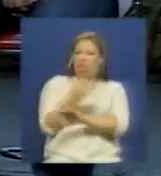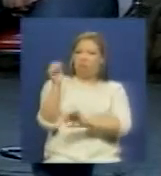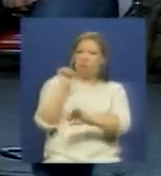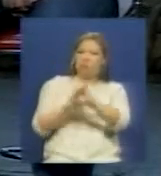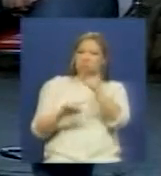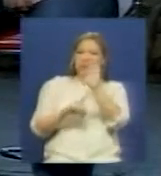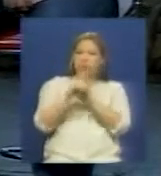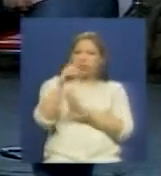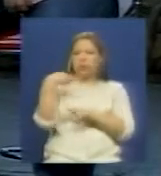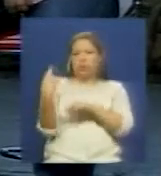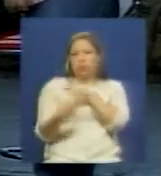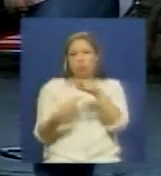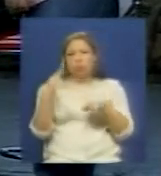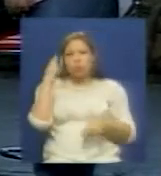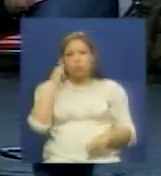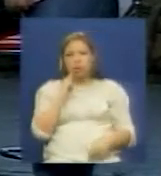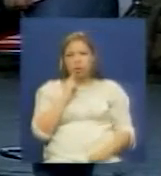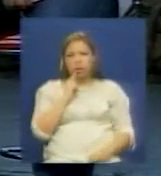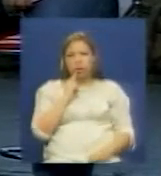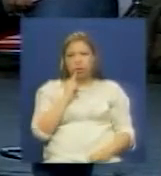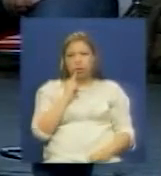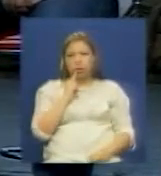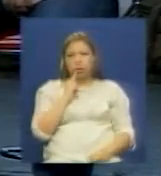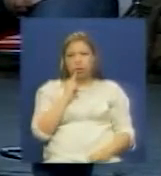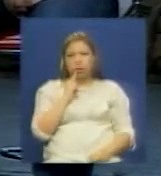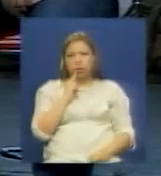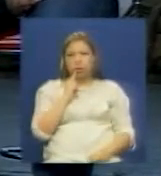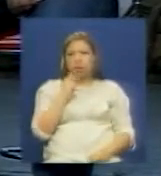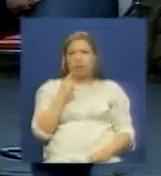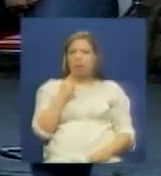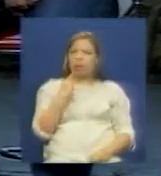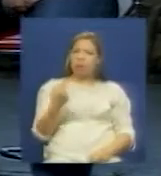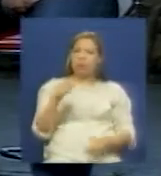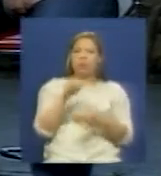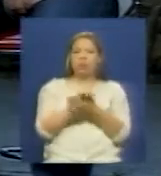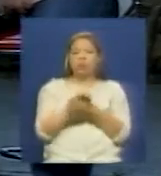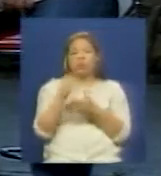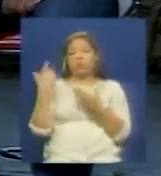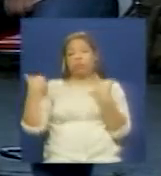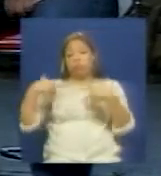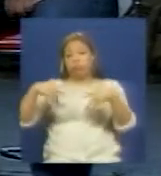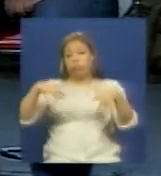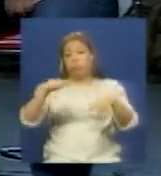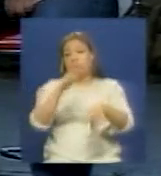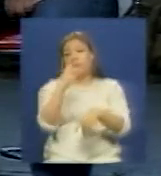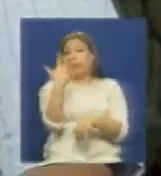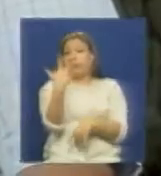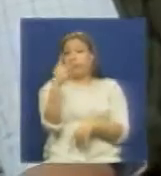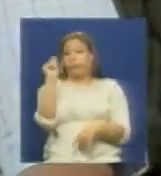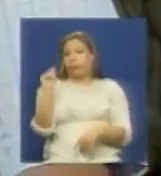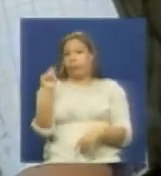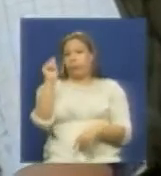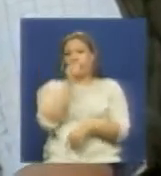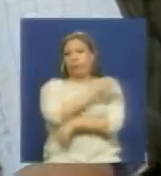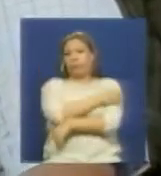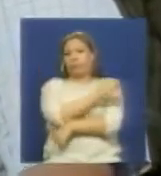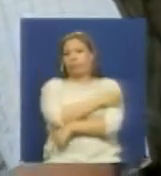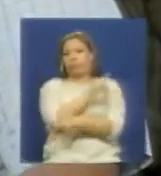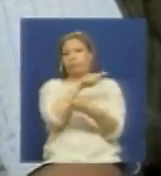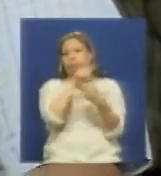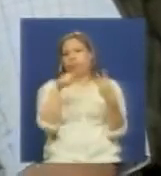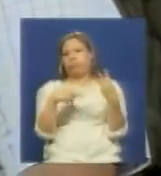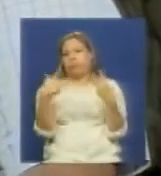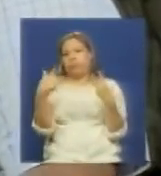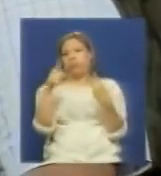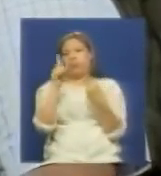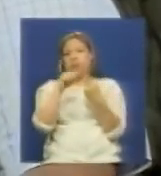bien un avance de la revolución bolivariana? bueno con ese alaraca y ese alboroto que tienen tres personeros de la derecha vamos